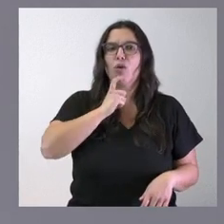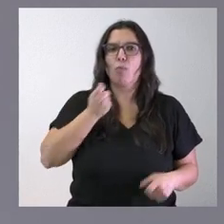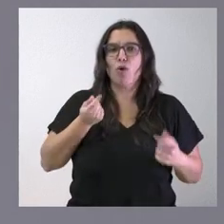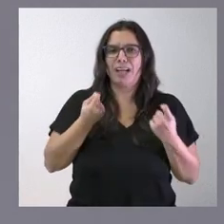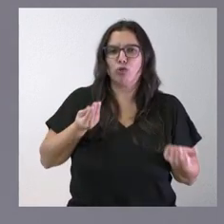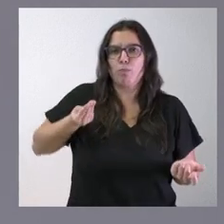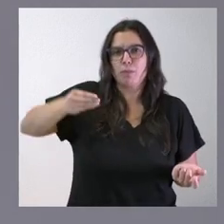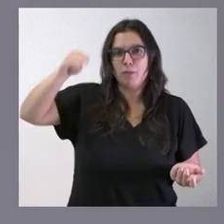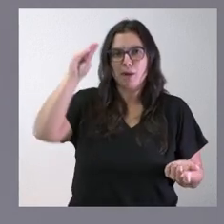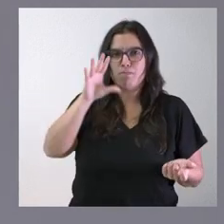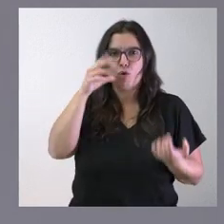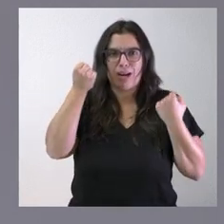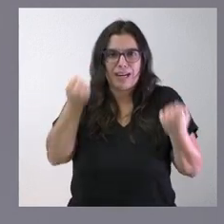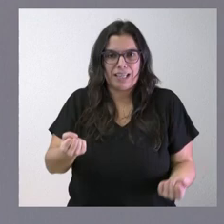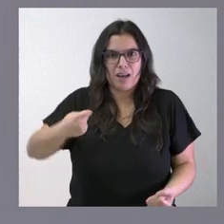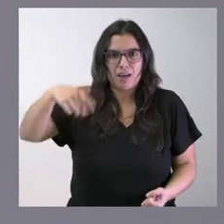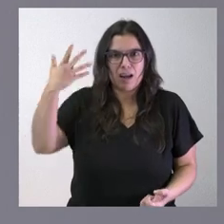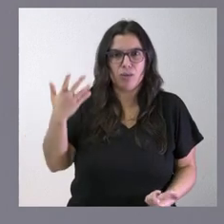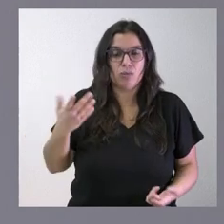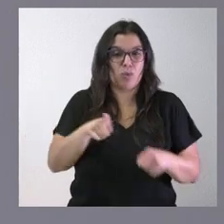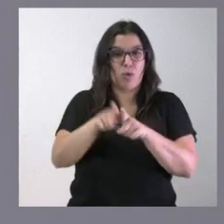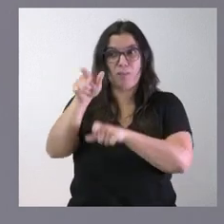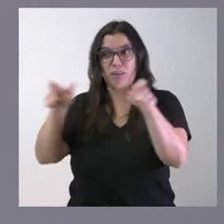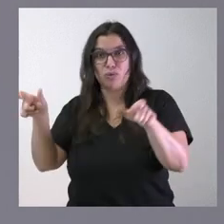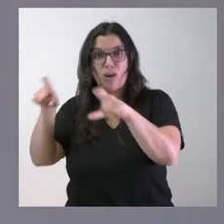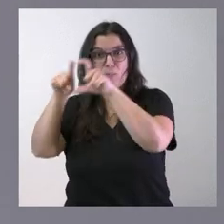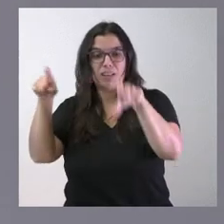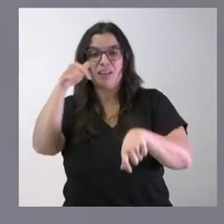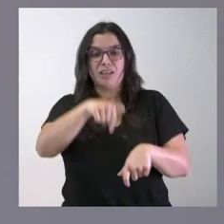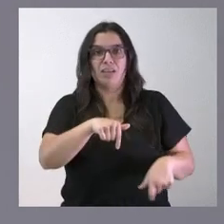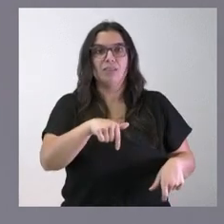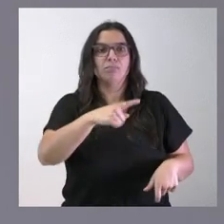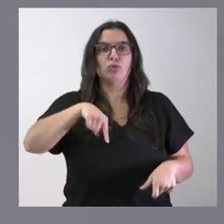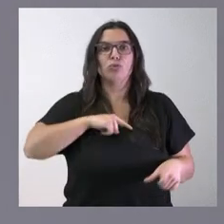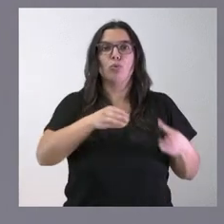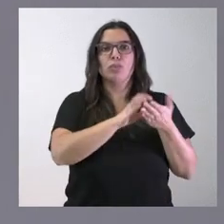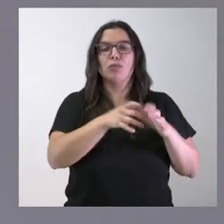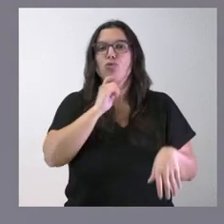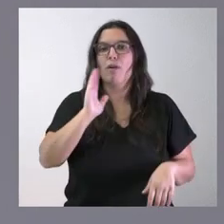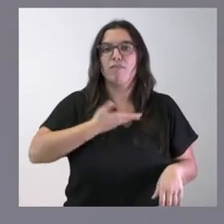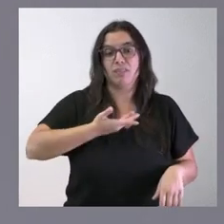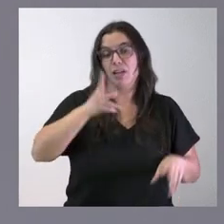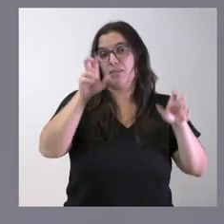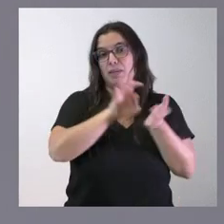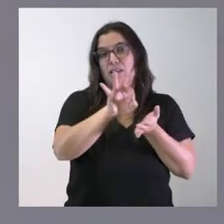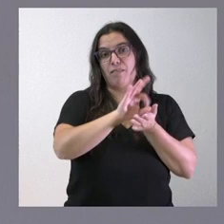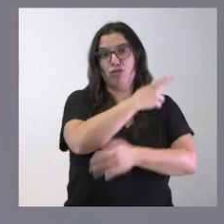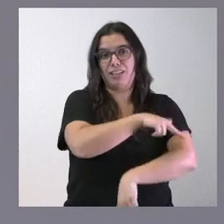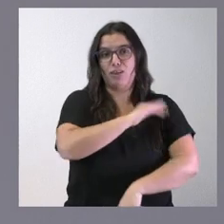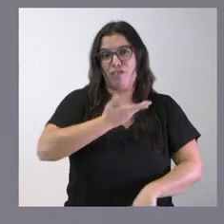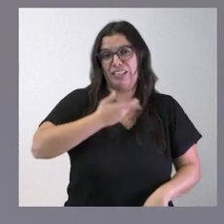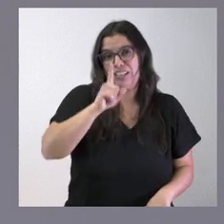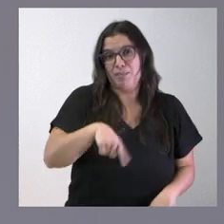costes en materia energética que están soportando ciudadanos y empresas. Lógicamente, en lo que tiene que ver con los servicios sanitarios, no somos ajeno a ello,